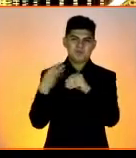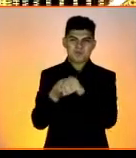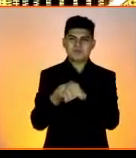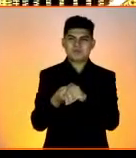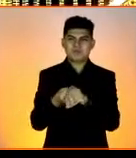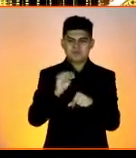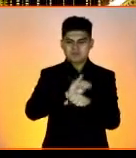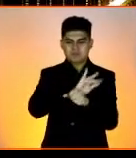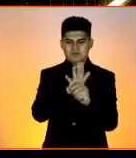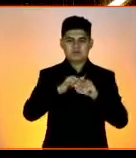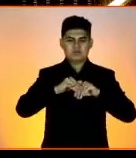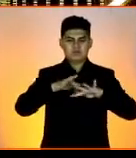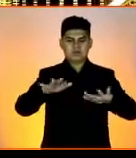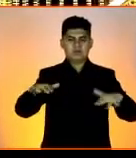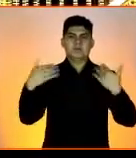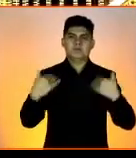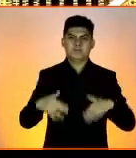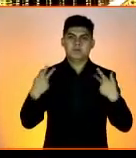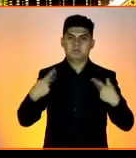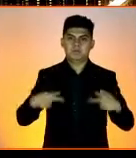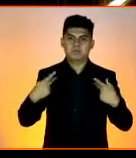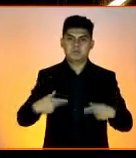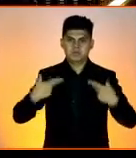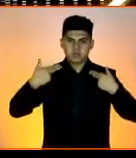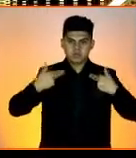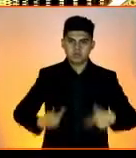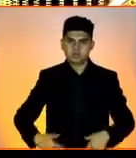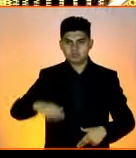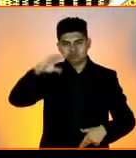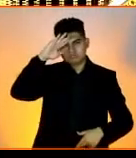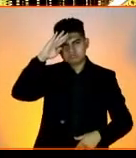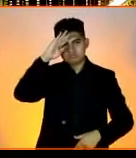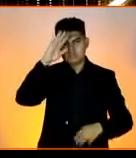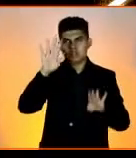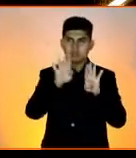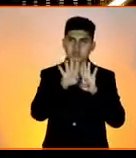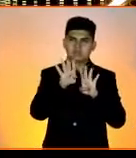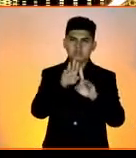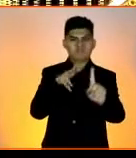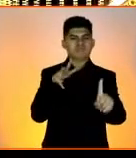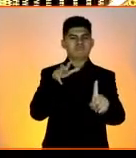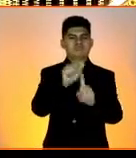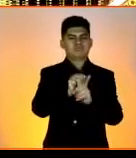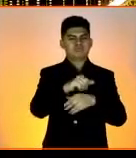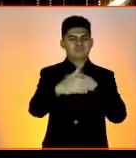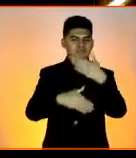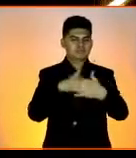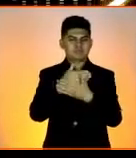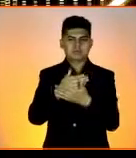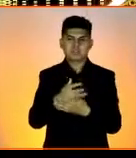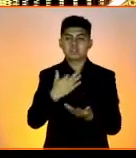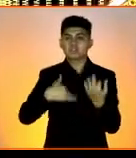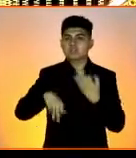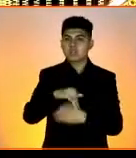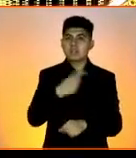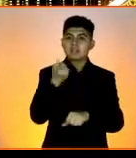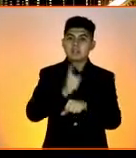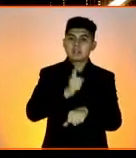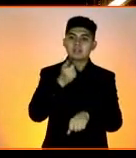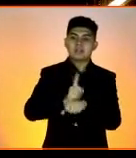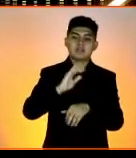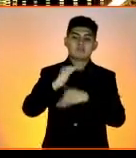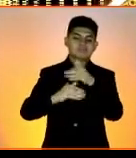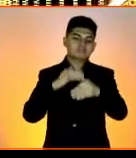humanidad a realizar grandes reflexiones, a romper mitos y paradigmas, pero sobre todo a ser cada día más